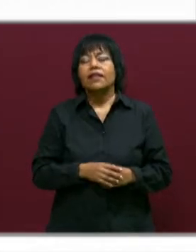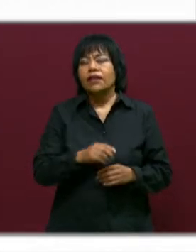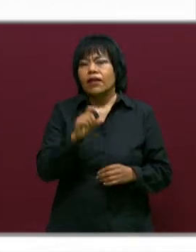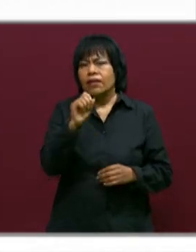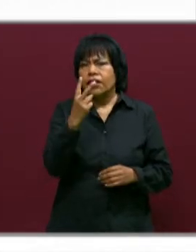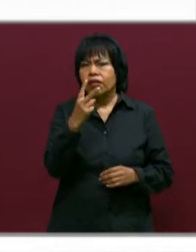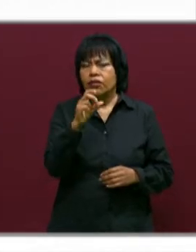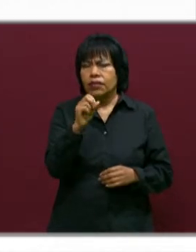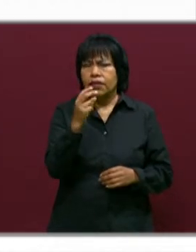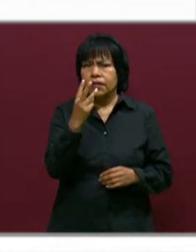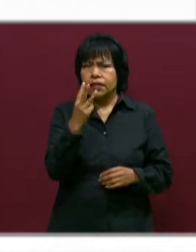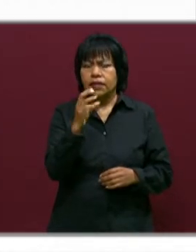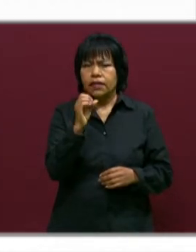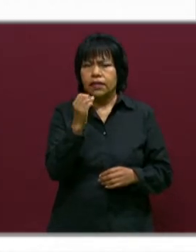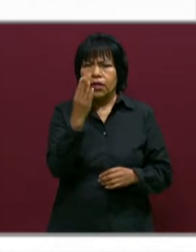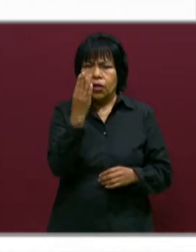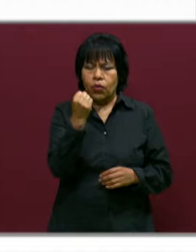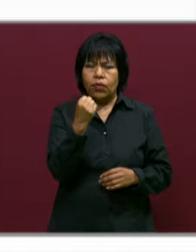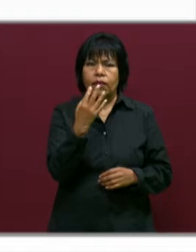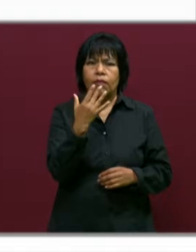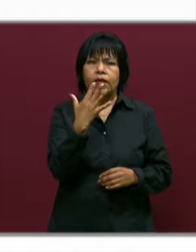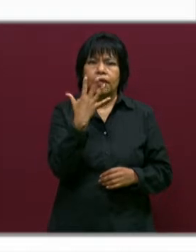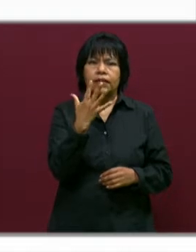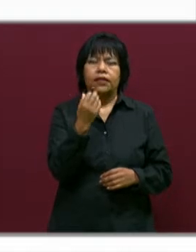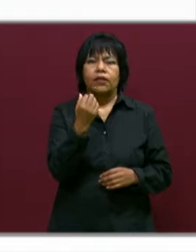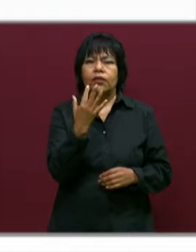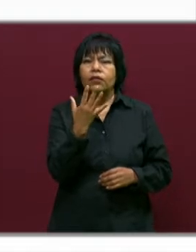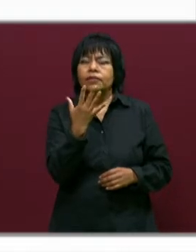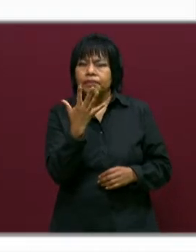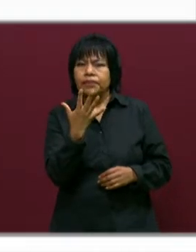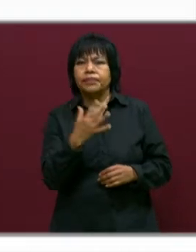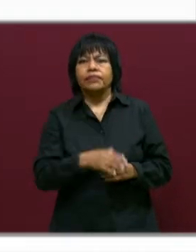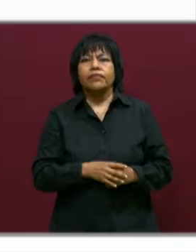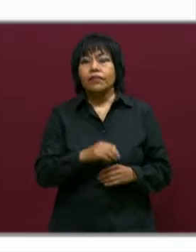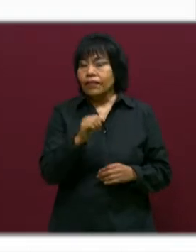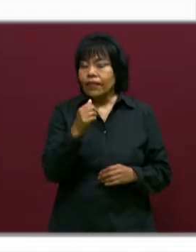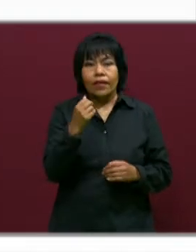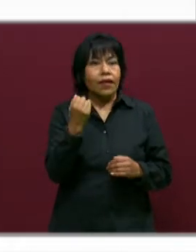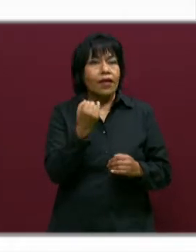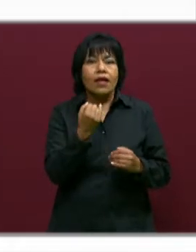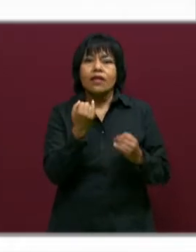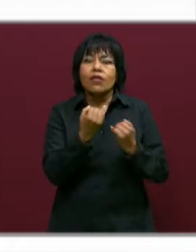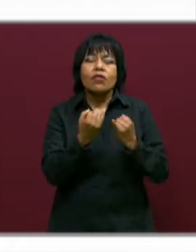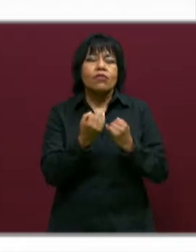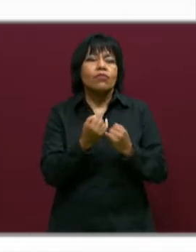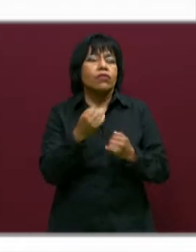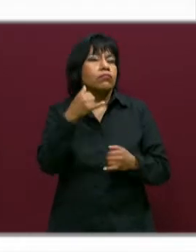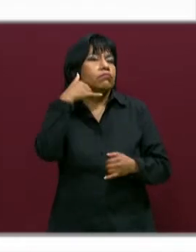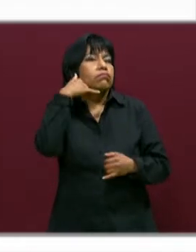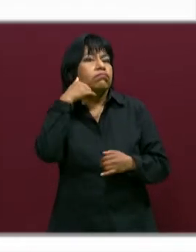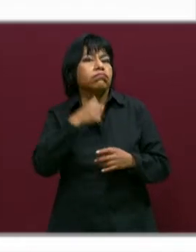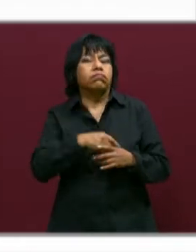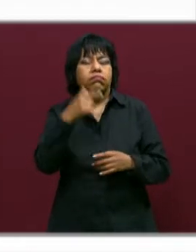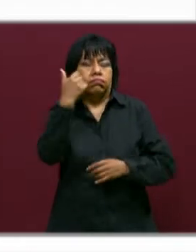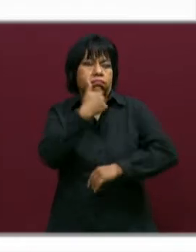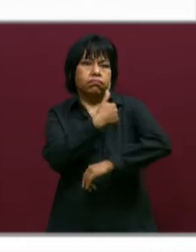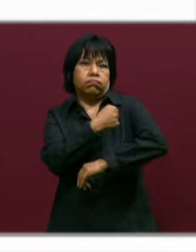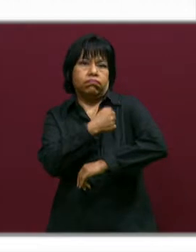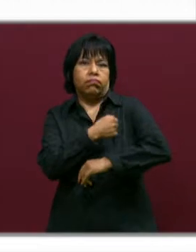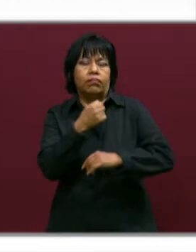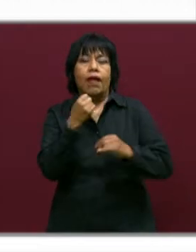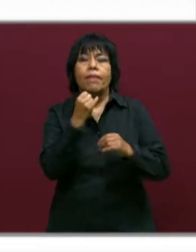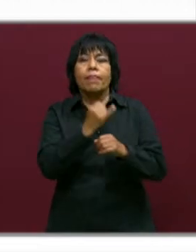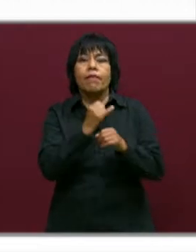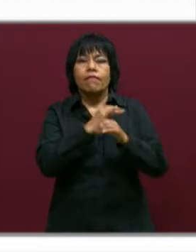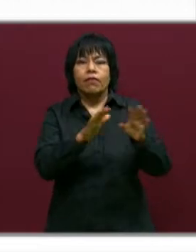veintidós, veintidós, veintitrés, cero nueve, cincuenta y cinco, cincuenta y cinco. Una línea que también se puso en marcha con motivo de la vacunación que